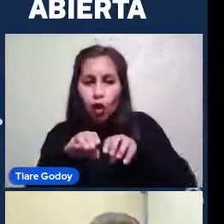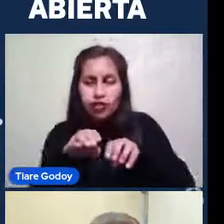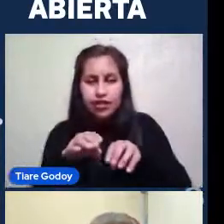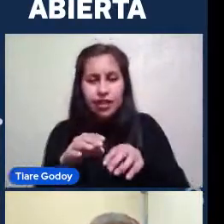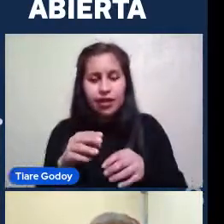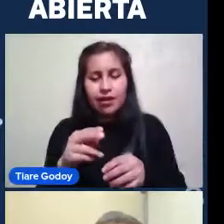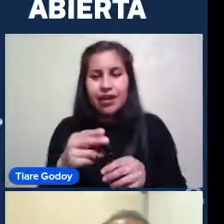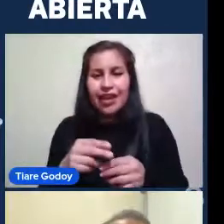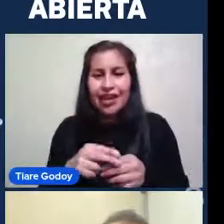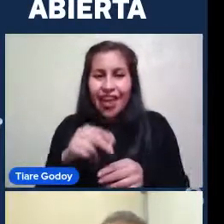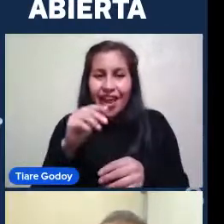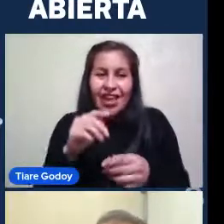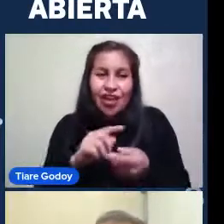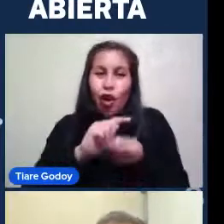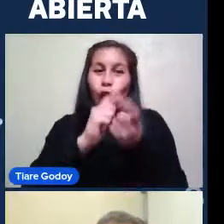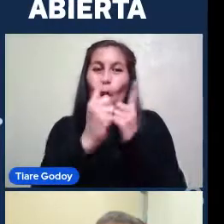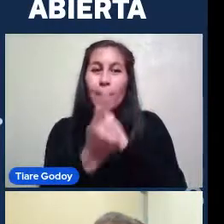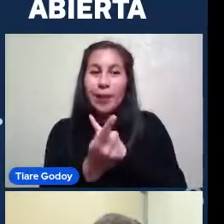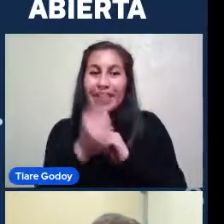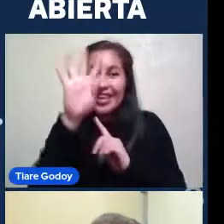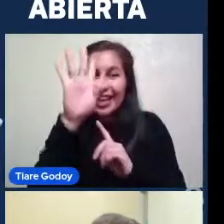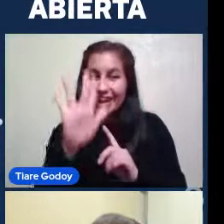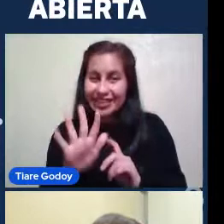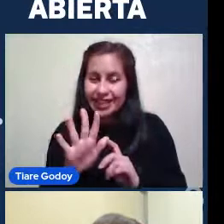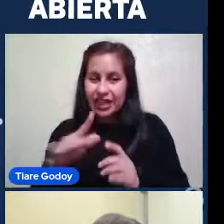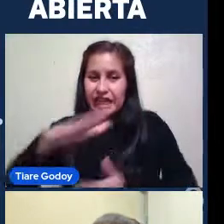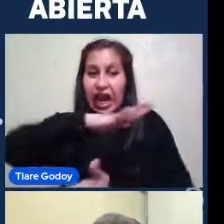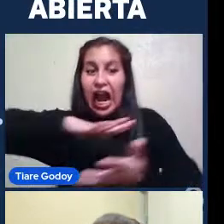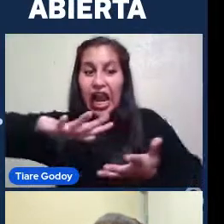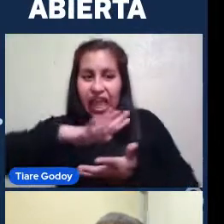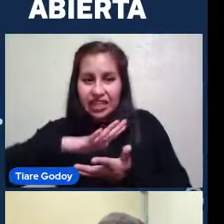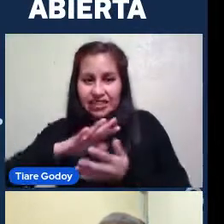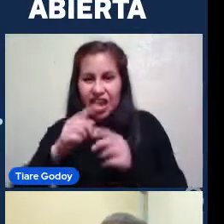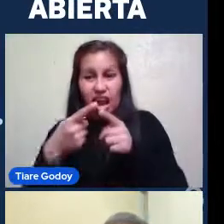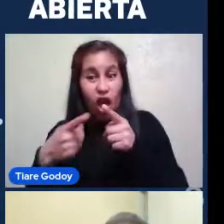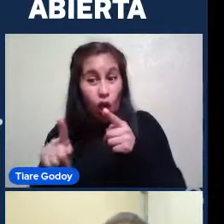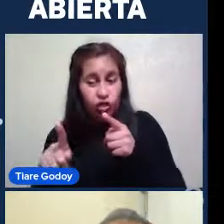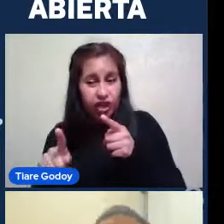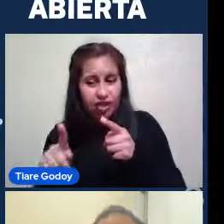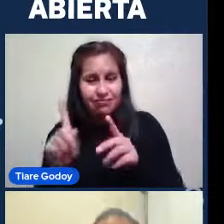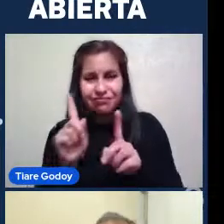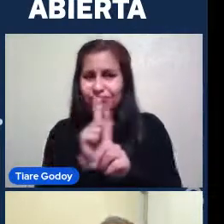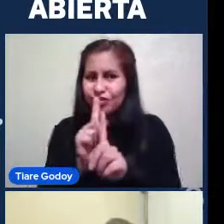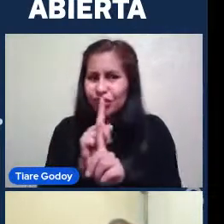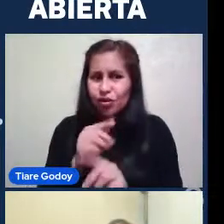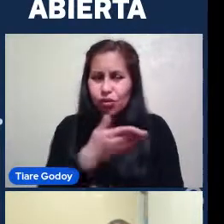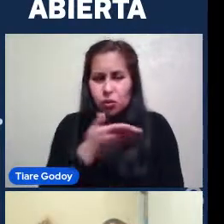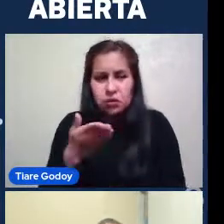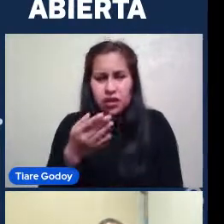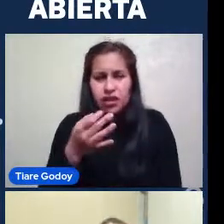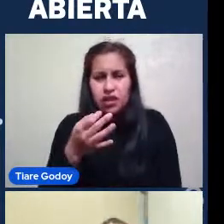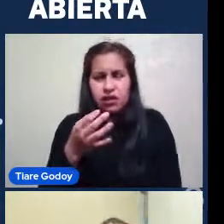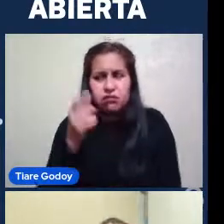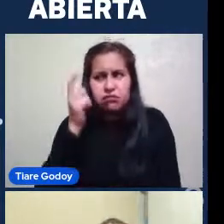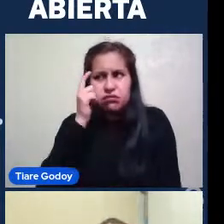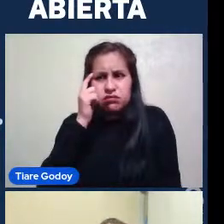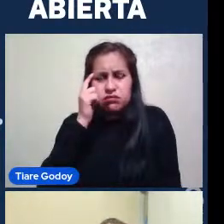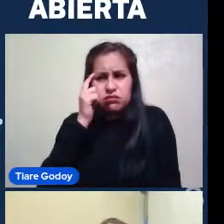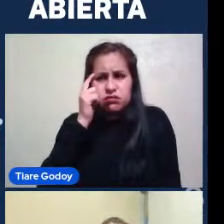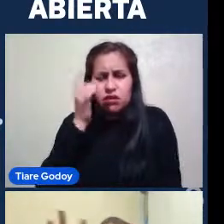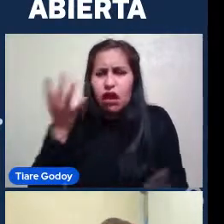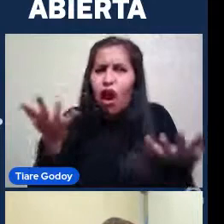galaxia Y esto otro No lo sea Y ustedes podrán pensar Pero cómo Si tiene muchas